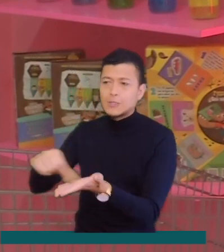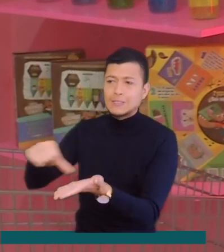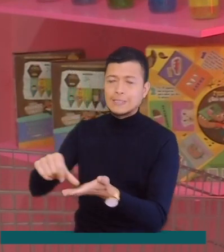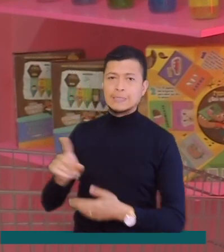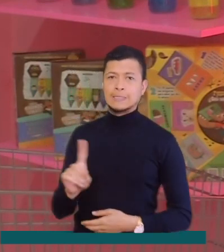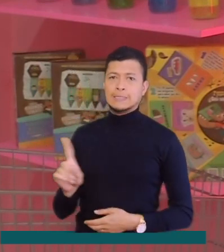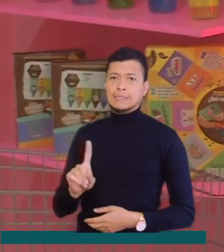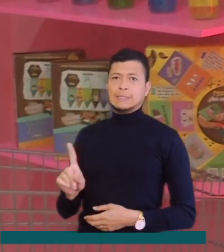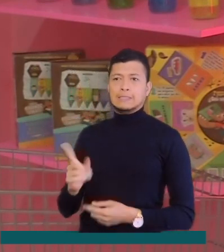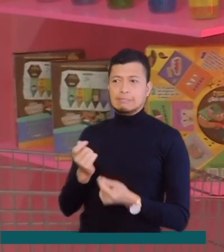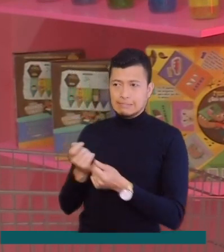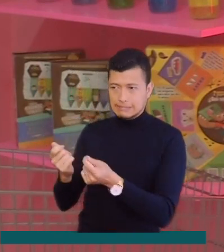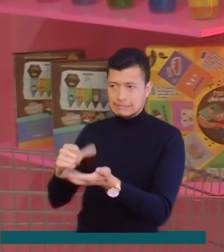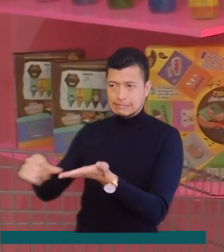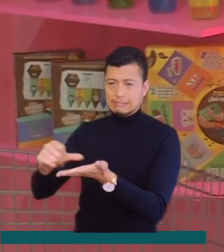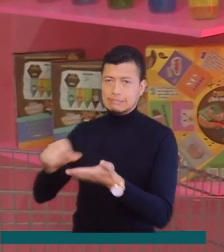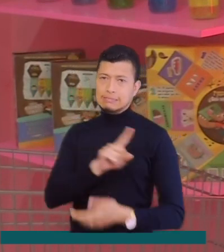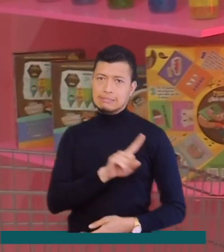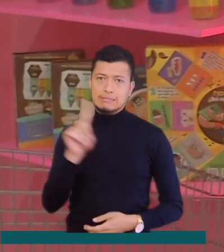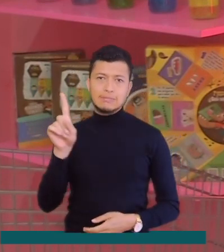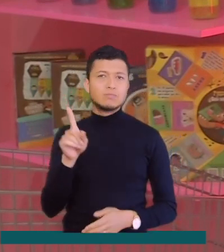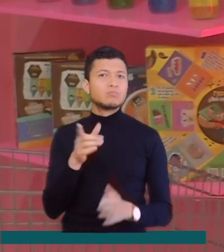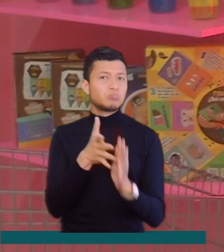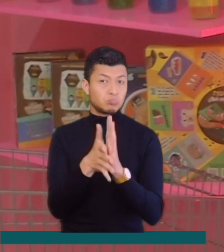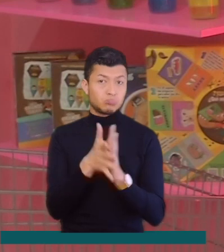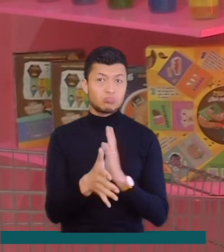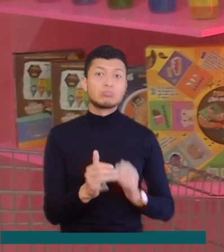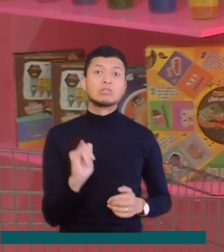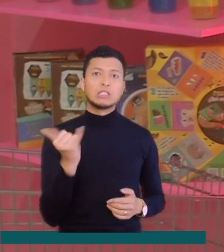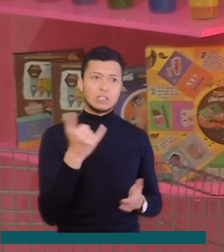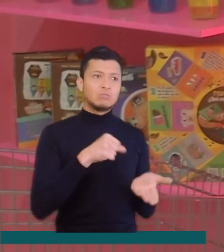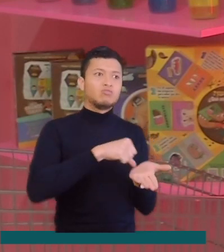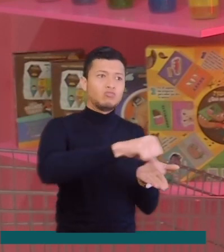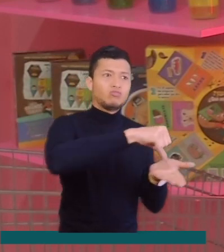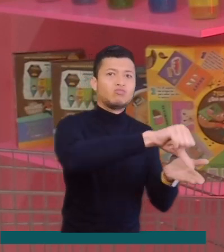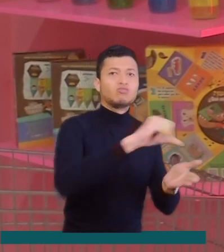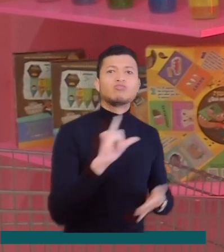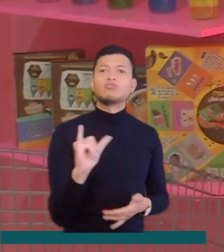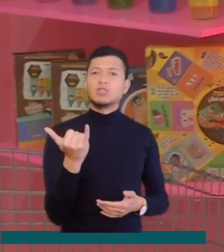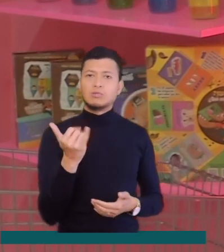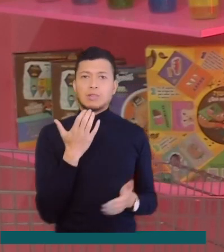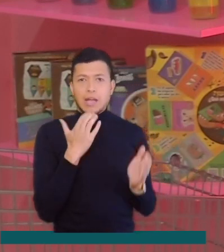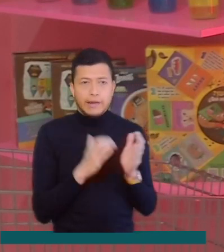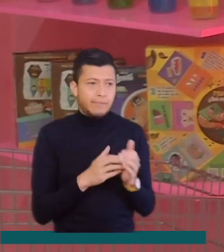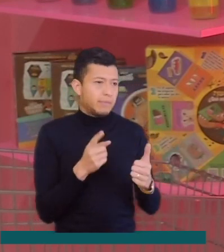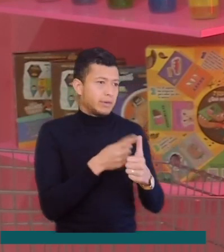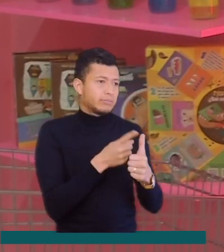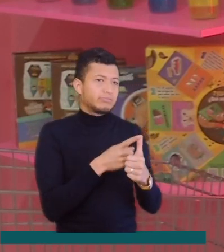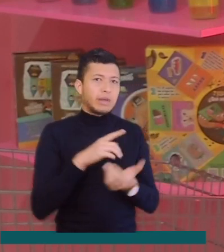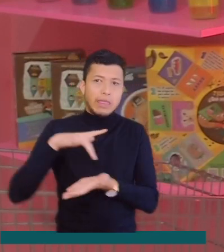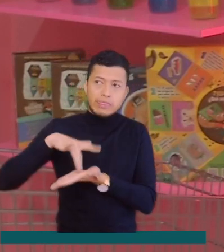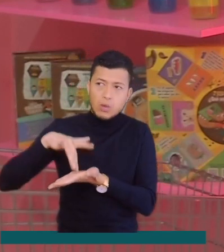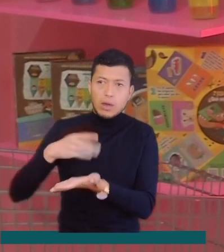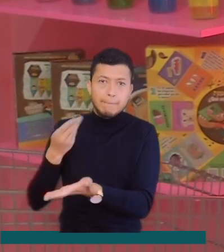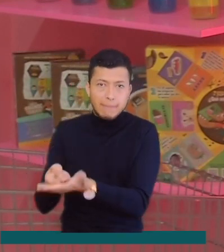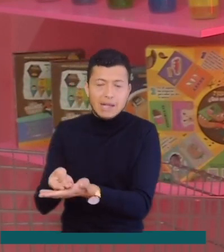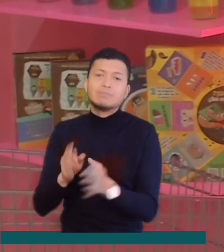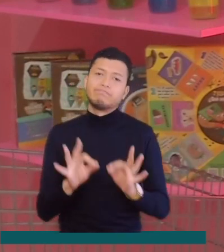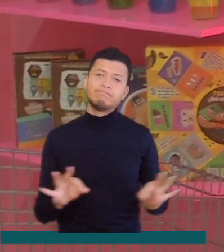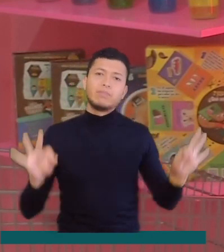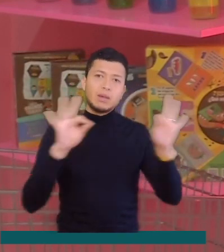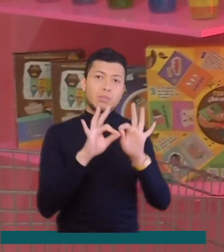que no deberíamos gastar nuestro dinero. Comencemos con aquello en lo que sí deberíamos gastar, como por ejemplo pagar nuestras deudas.